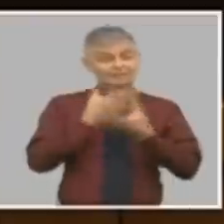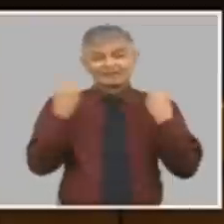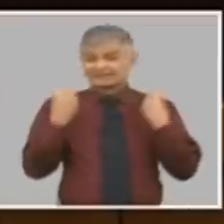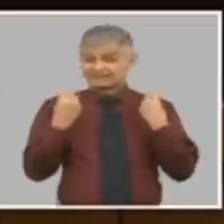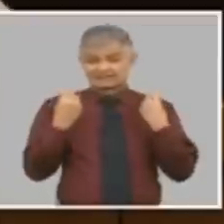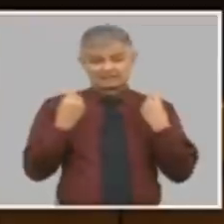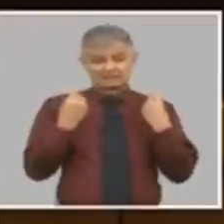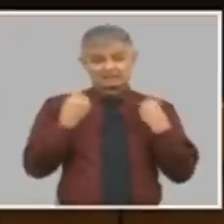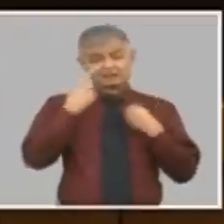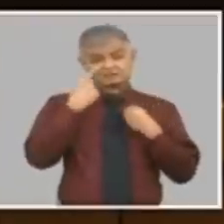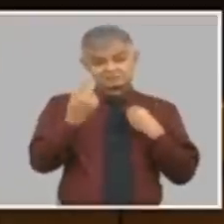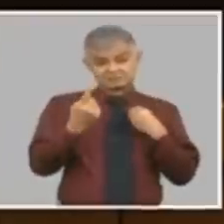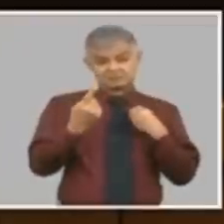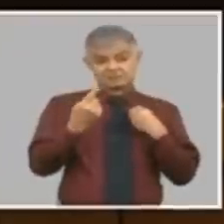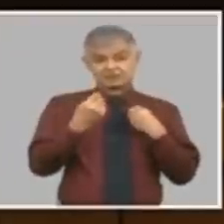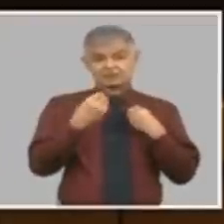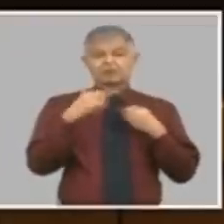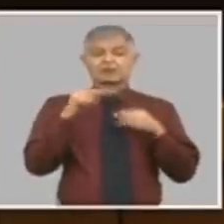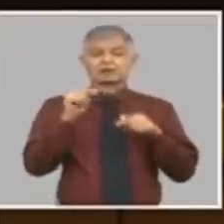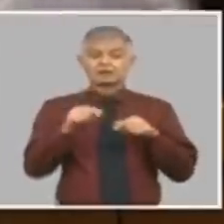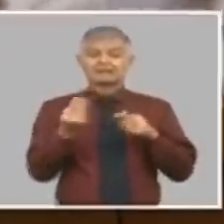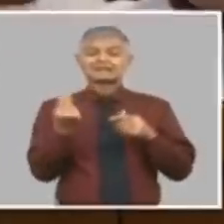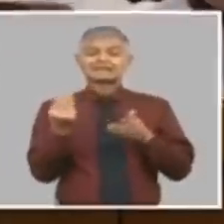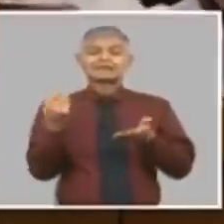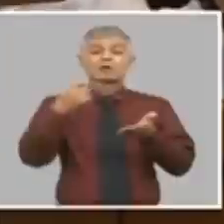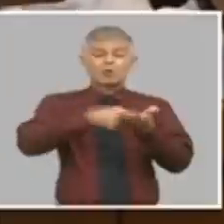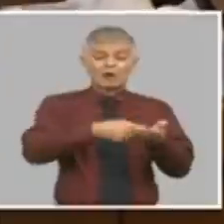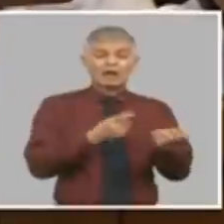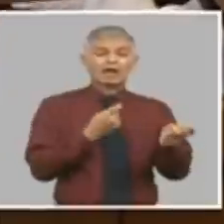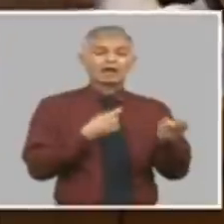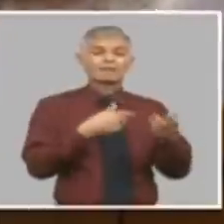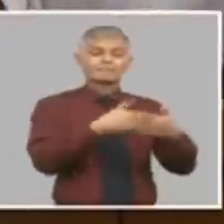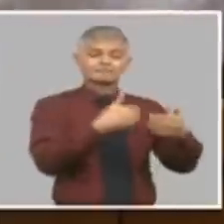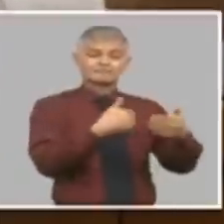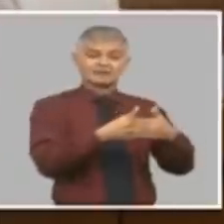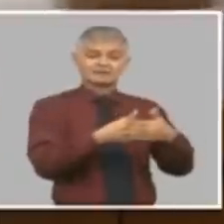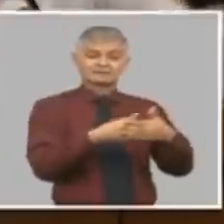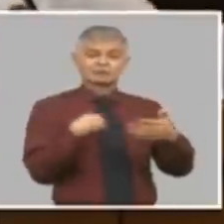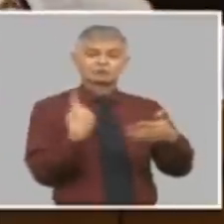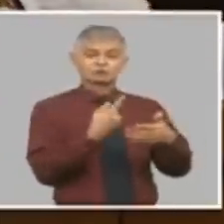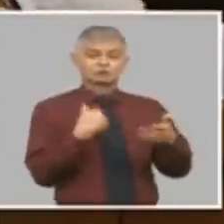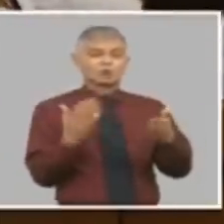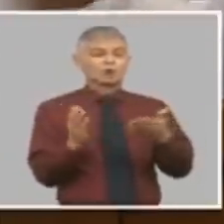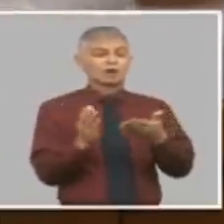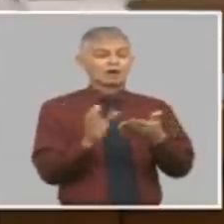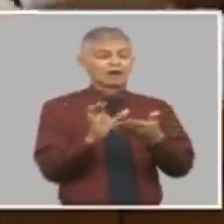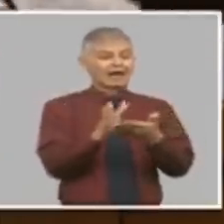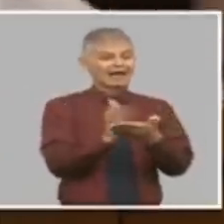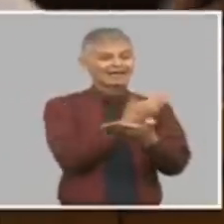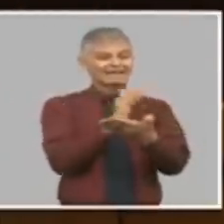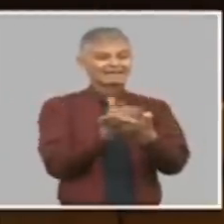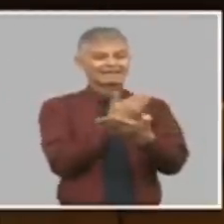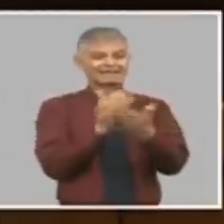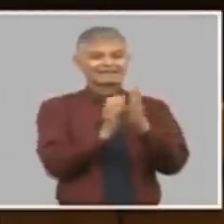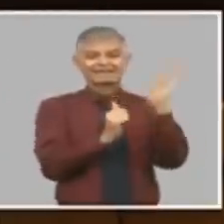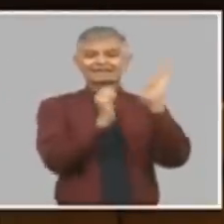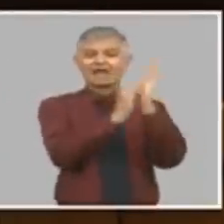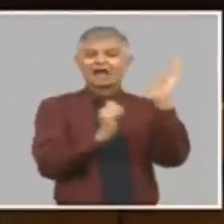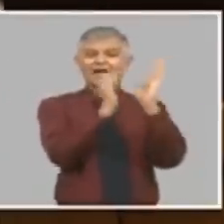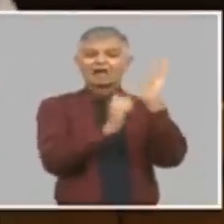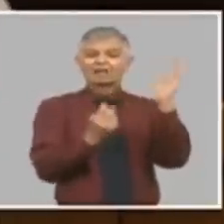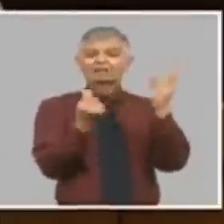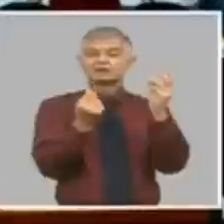porque fíjense si le ponemos dinero a eso le estamos quitando dinero a los programas de desarrollo social y al programa de desarrollo del país